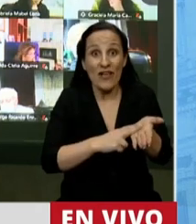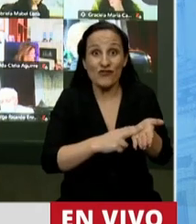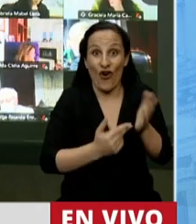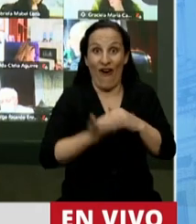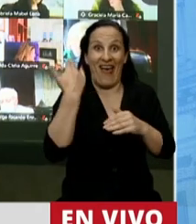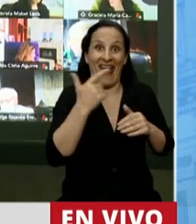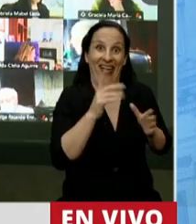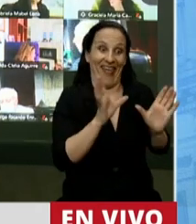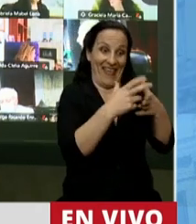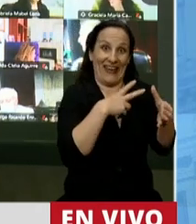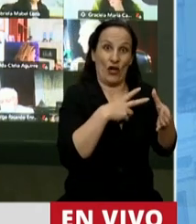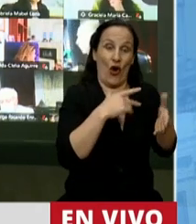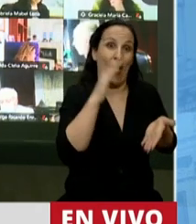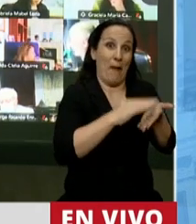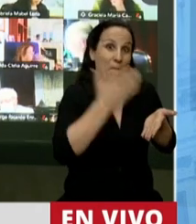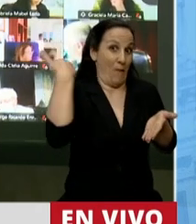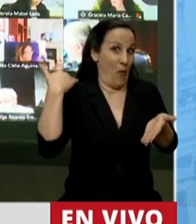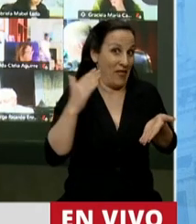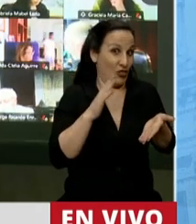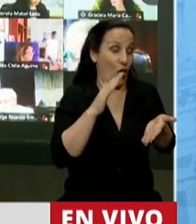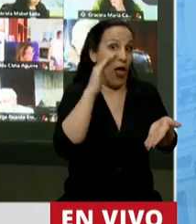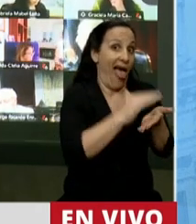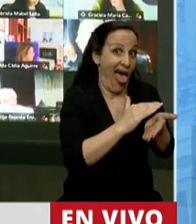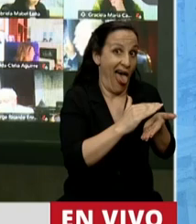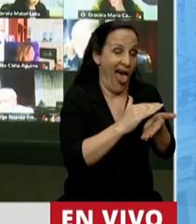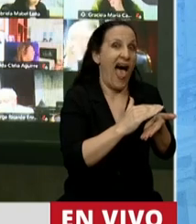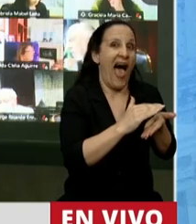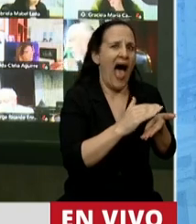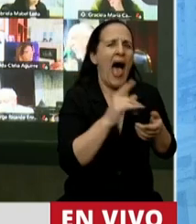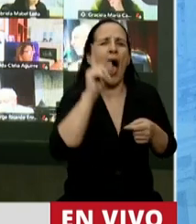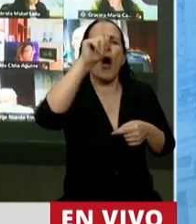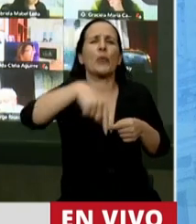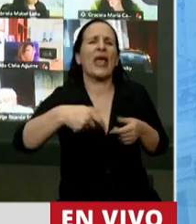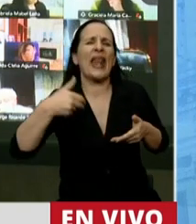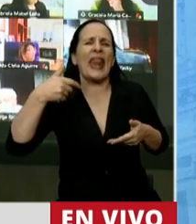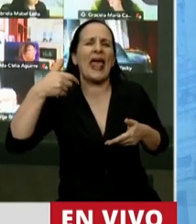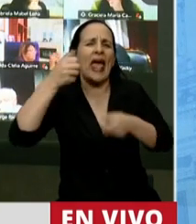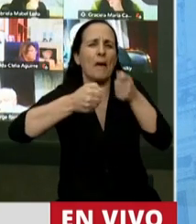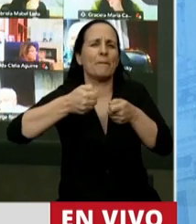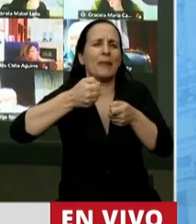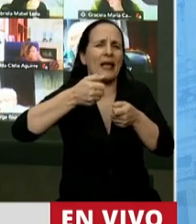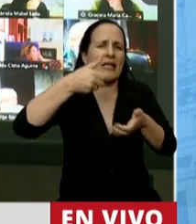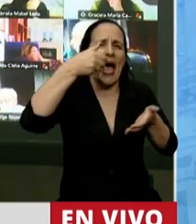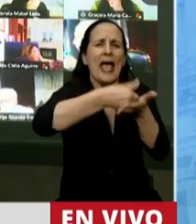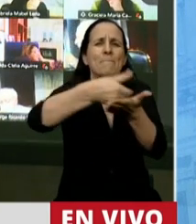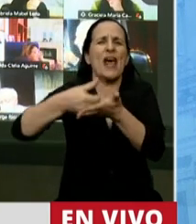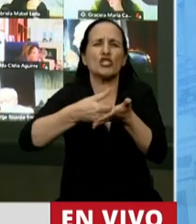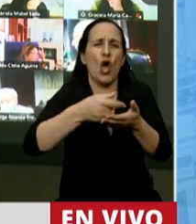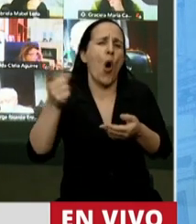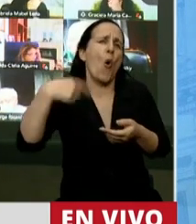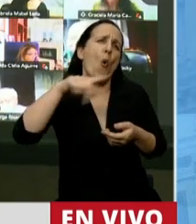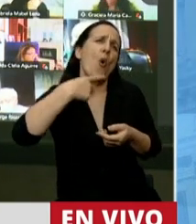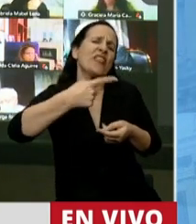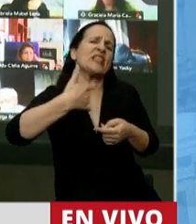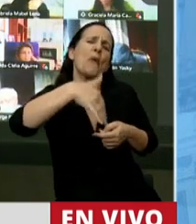bajó a los más ricos no produjo la lluvia de inversiones que supuestamente, según ustedes,